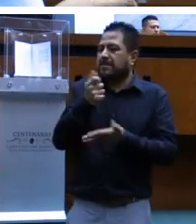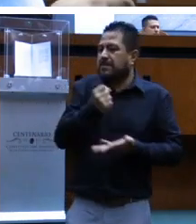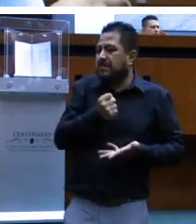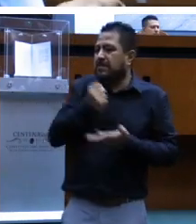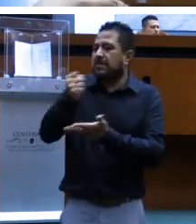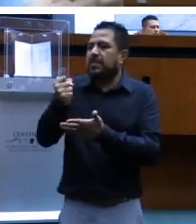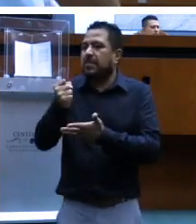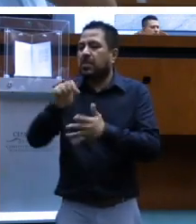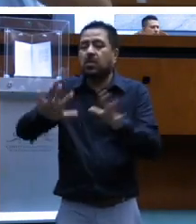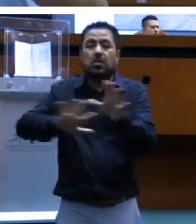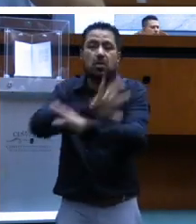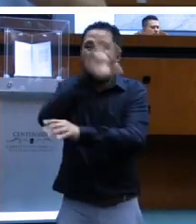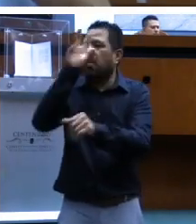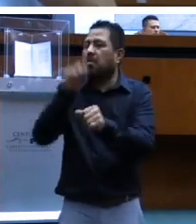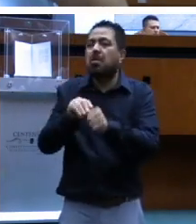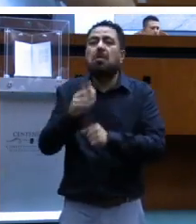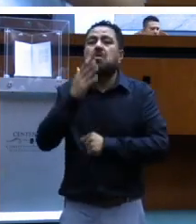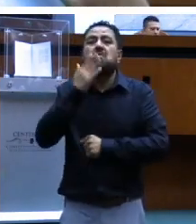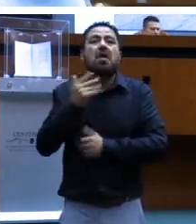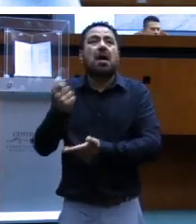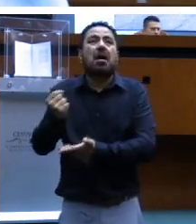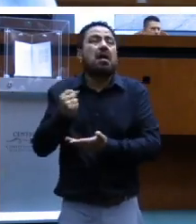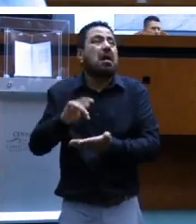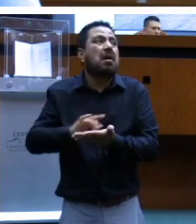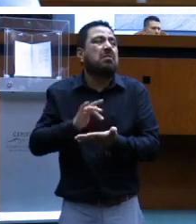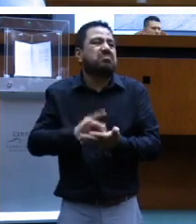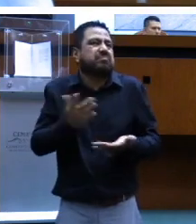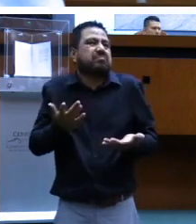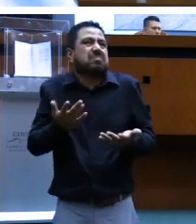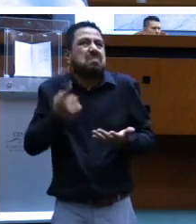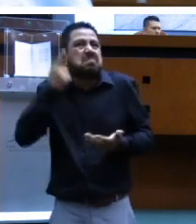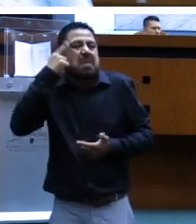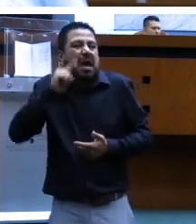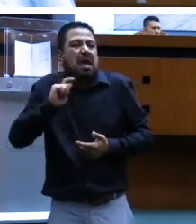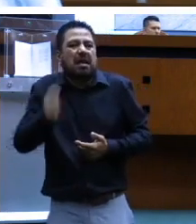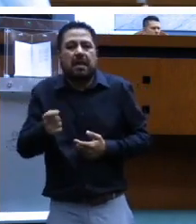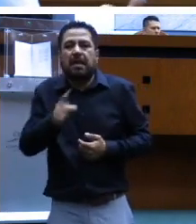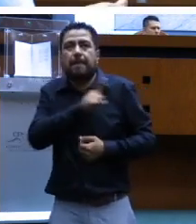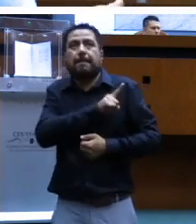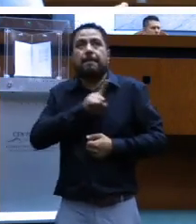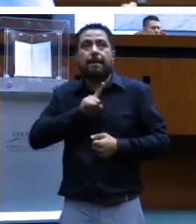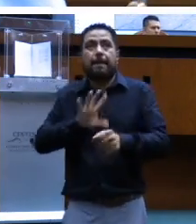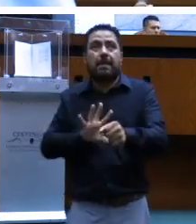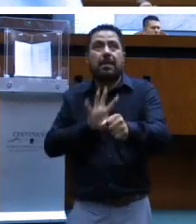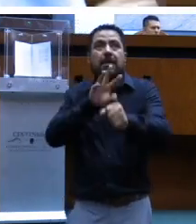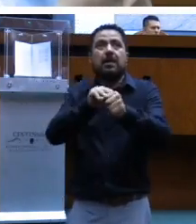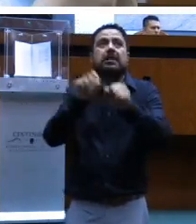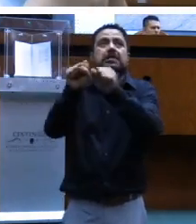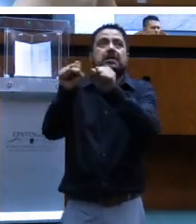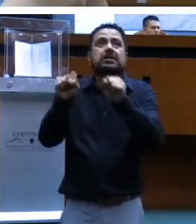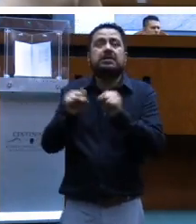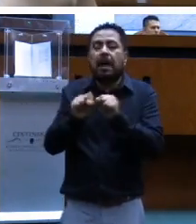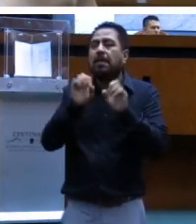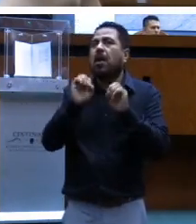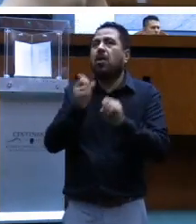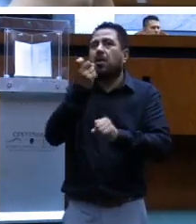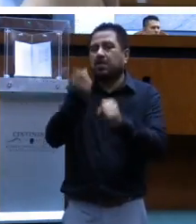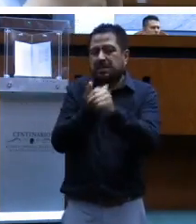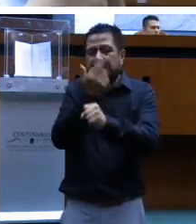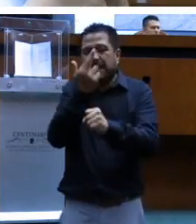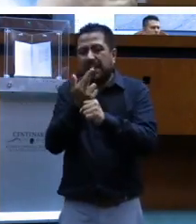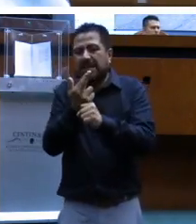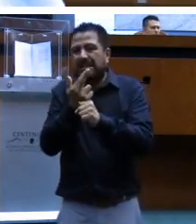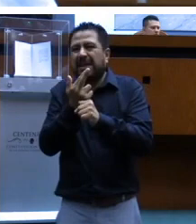todo lo que digamos no tendría sentido. Incluir un sistema o una secretaría de la